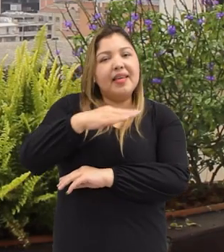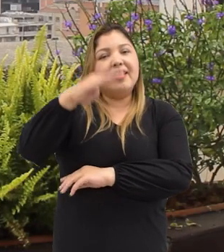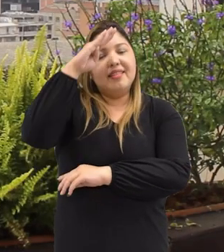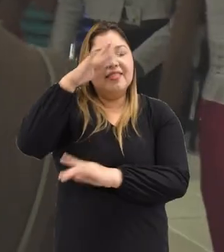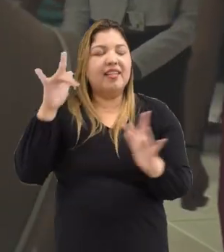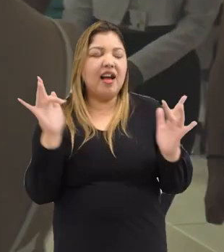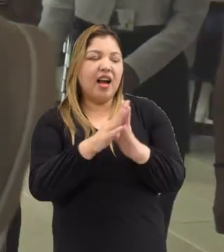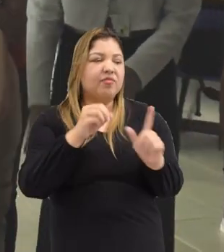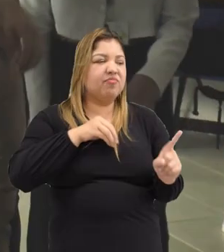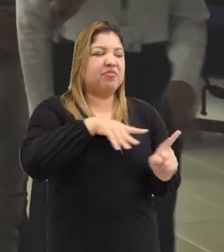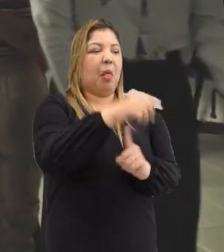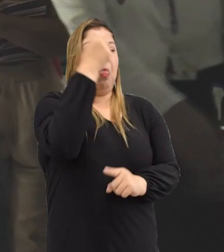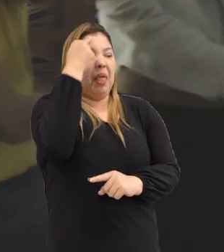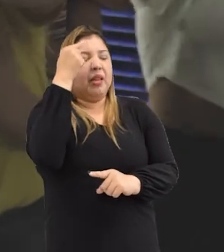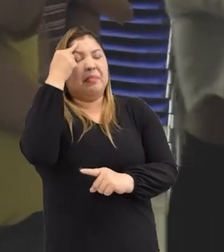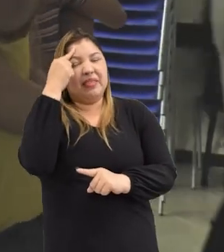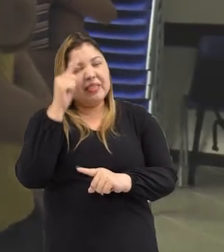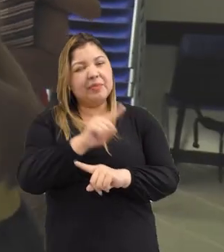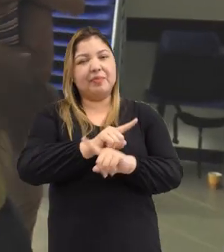prejuicios.